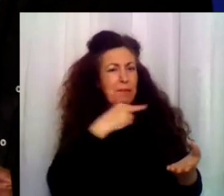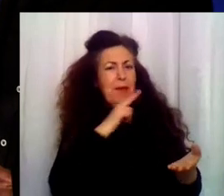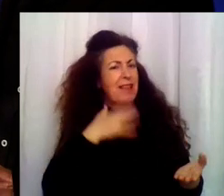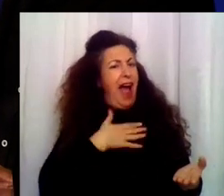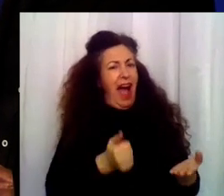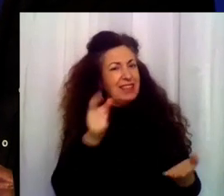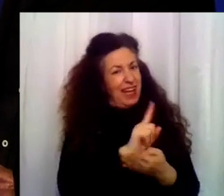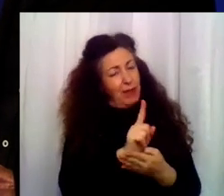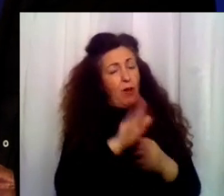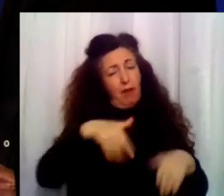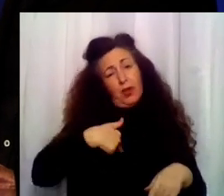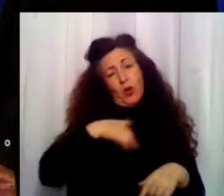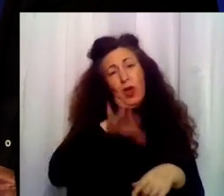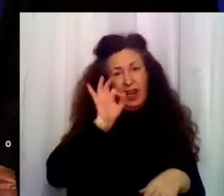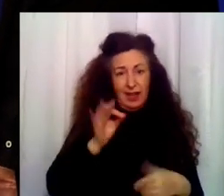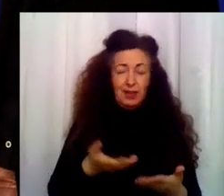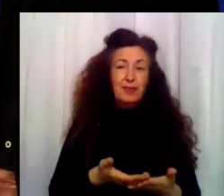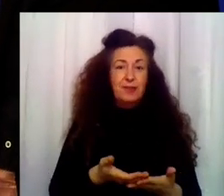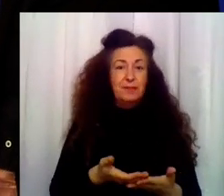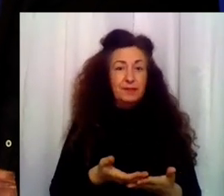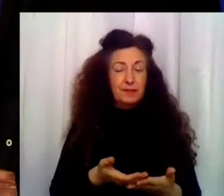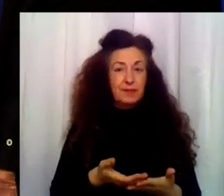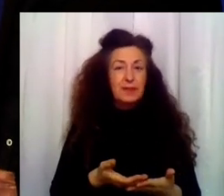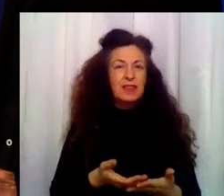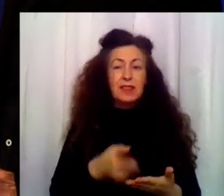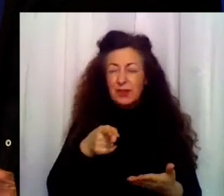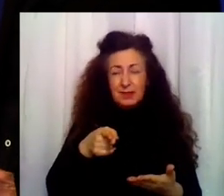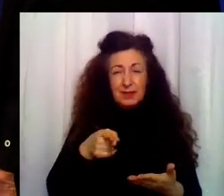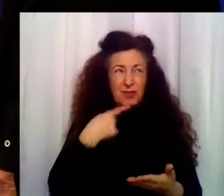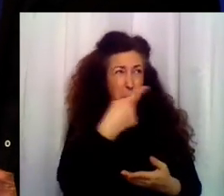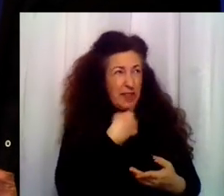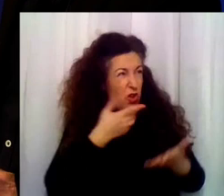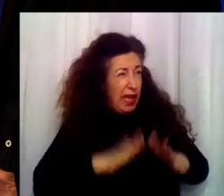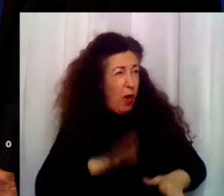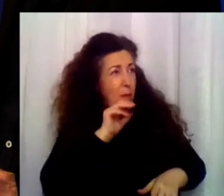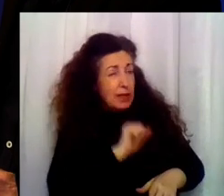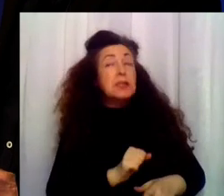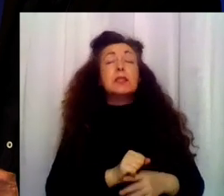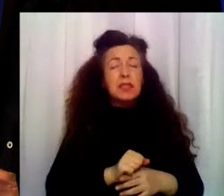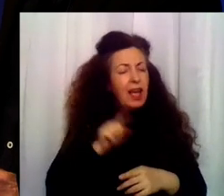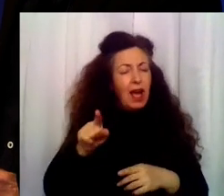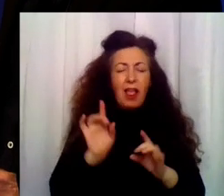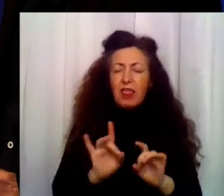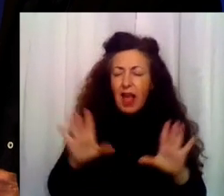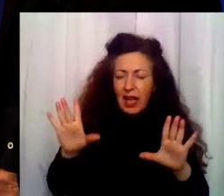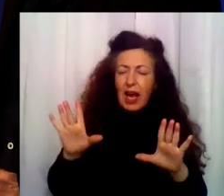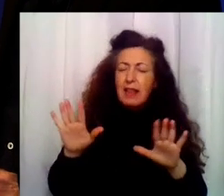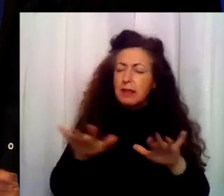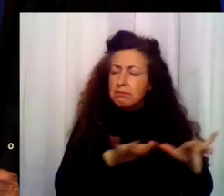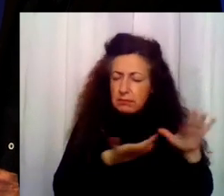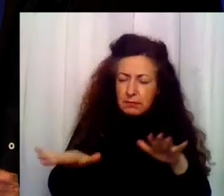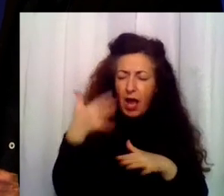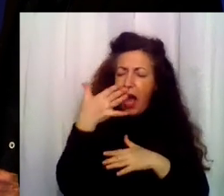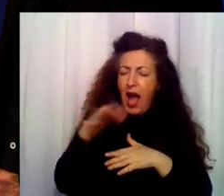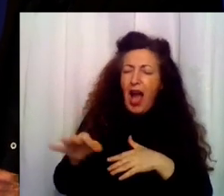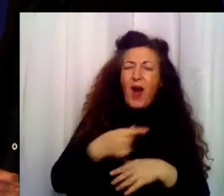Pero si usted dijo que era excelente. Lo es. Toca con delicadeza, con gusto, como es él. Pero esa no es la única condición.